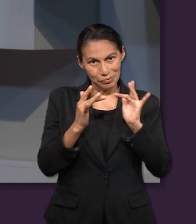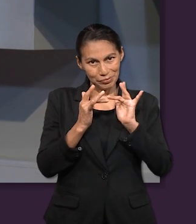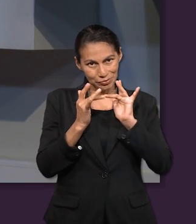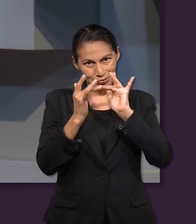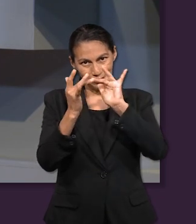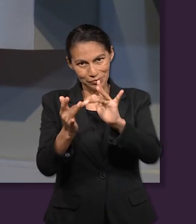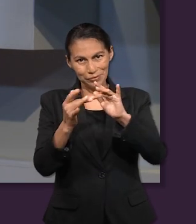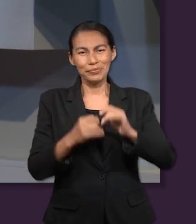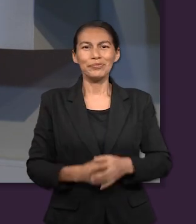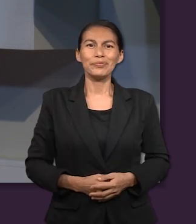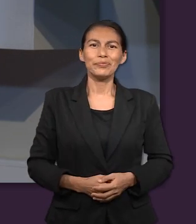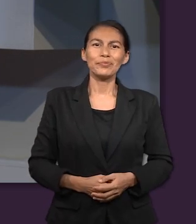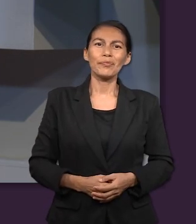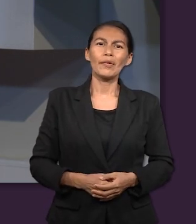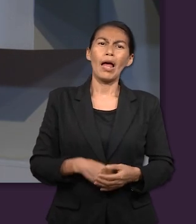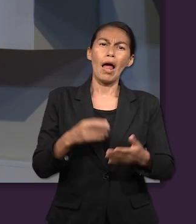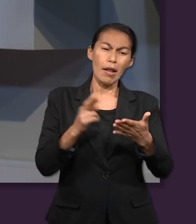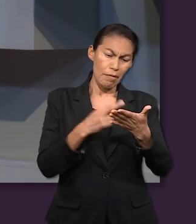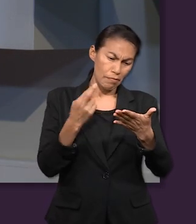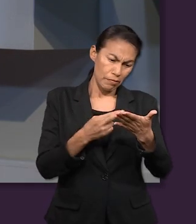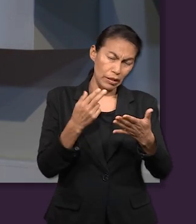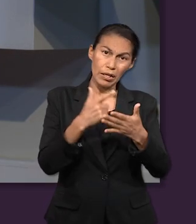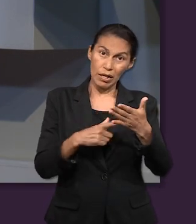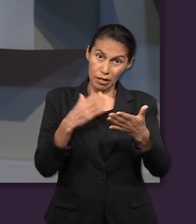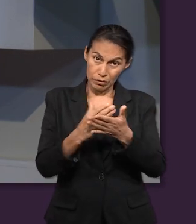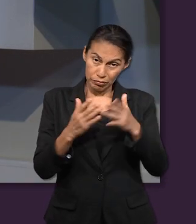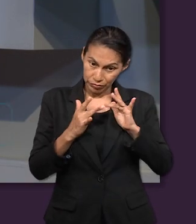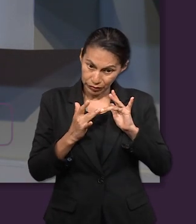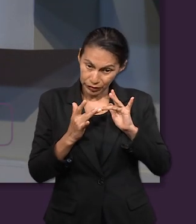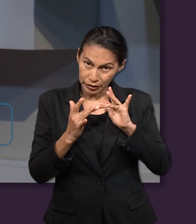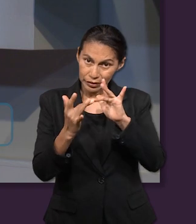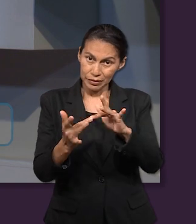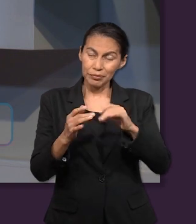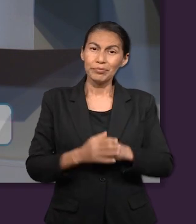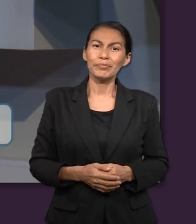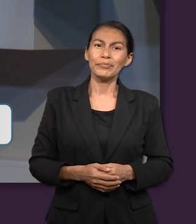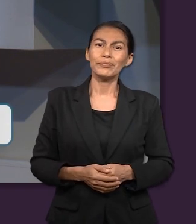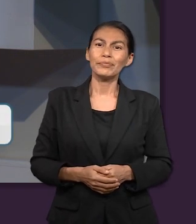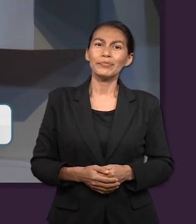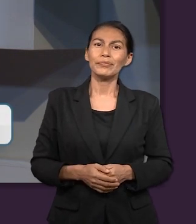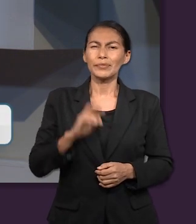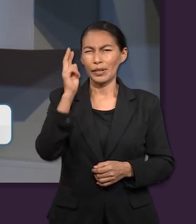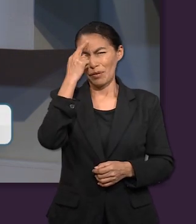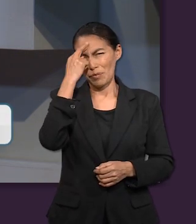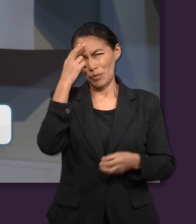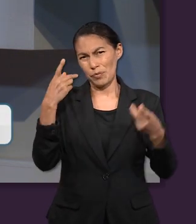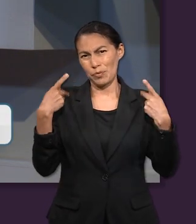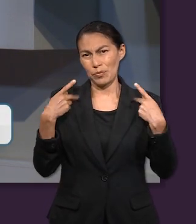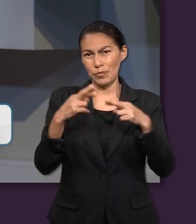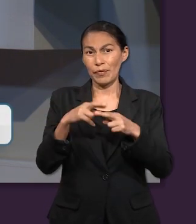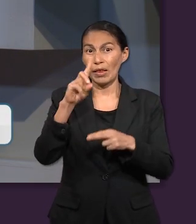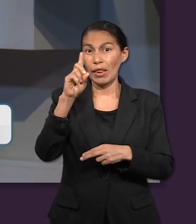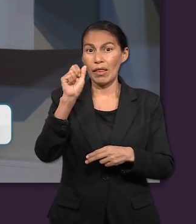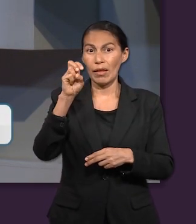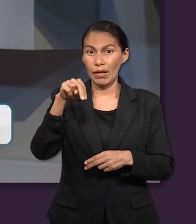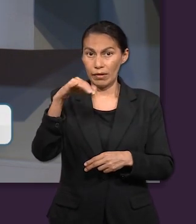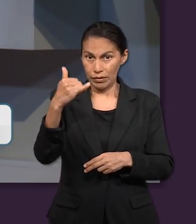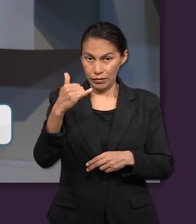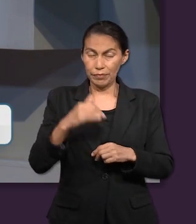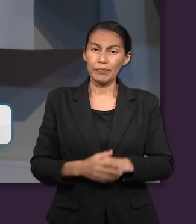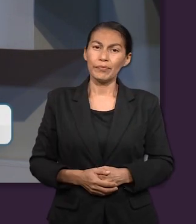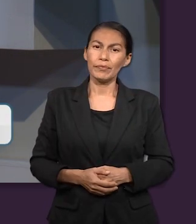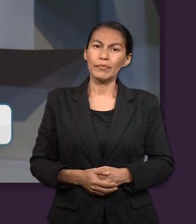Agradecemos por seguir con nosotros. Y para continuar con el repaso de nuestra lección, recordemos lo que acaba de mencionar hace un momento el profe Dani.